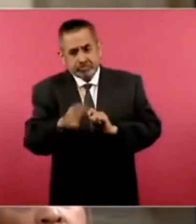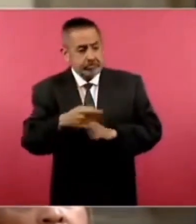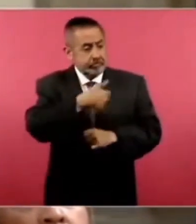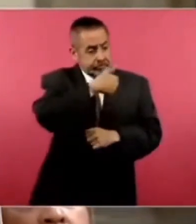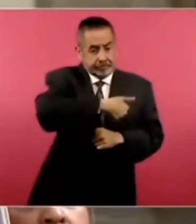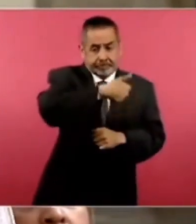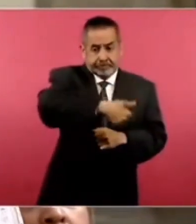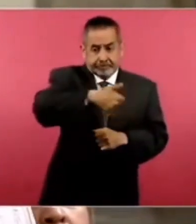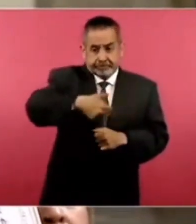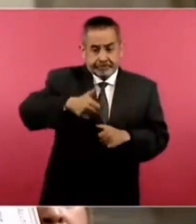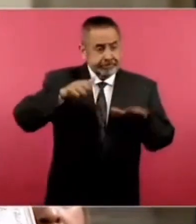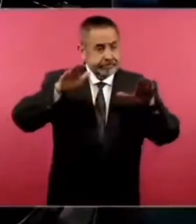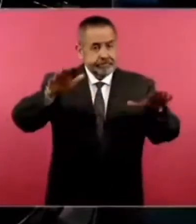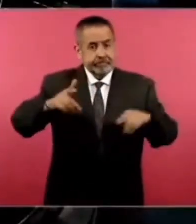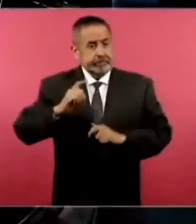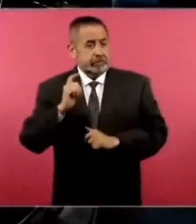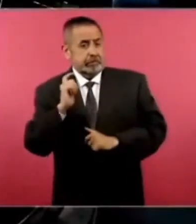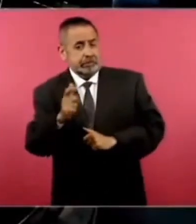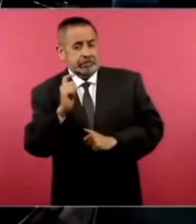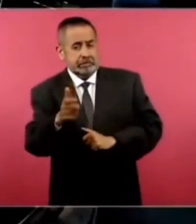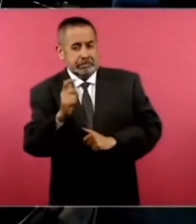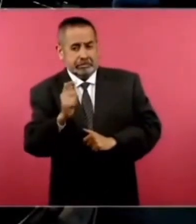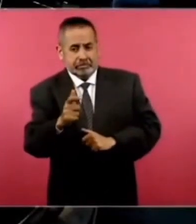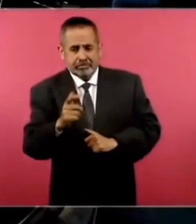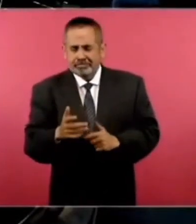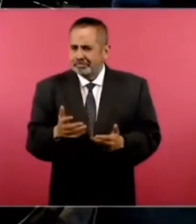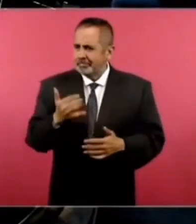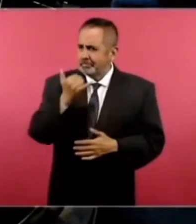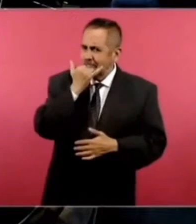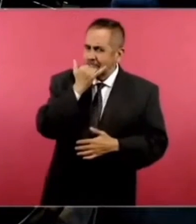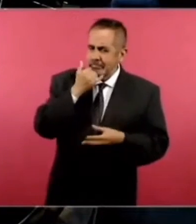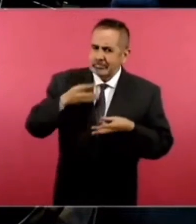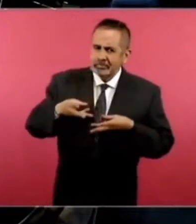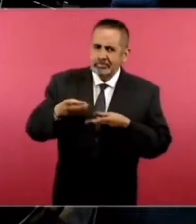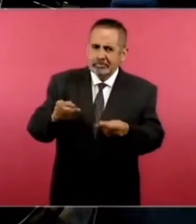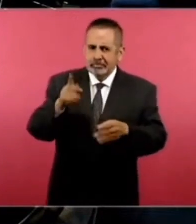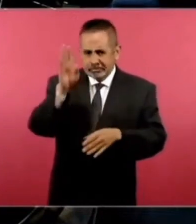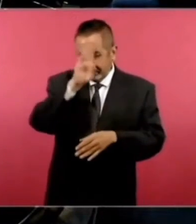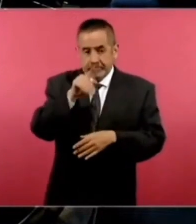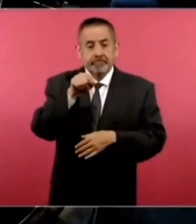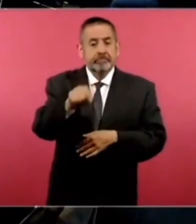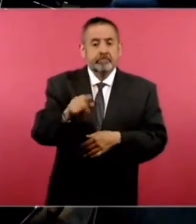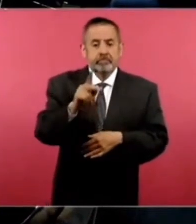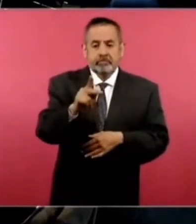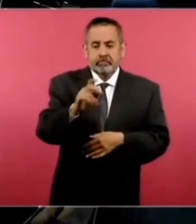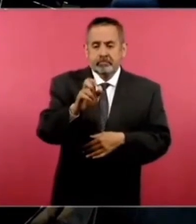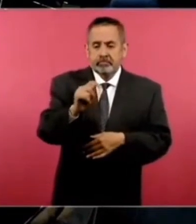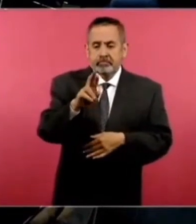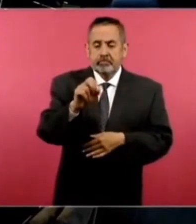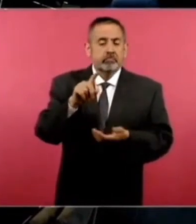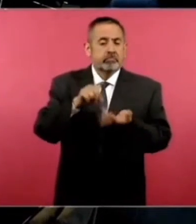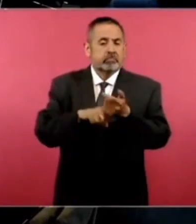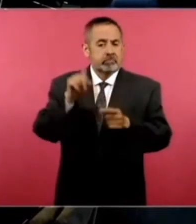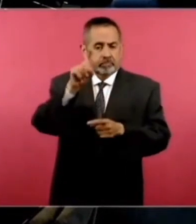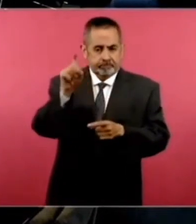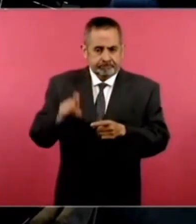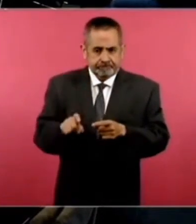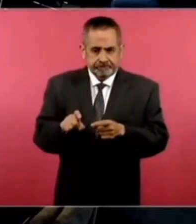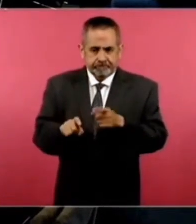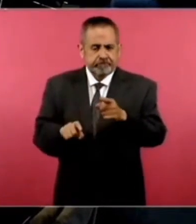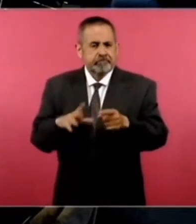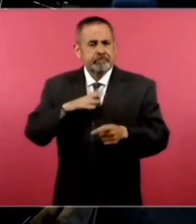avión. Entonces esto es muy, y en esta empresa Petrus de Tejana están